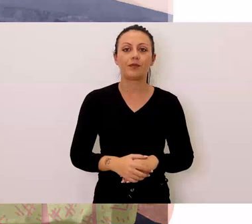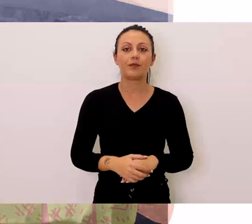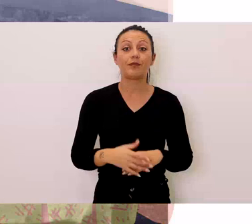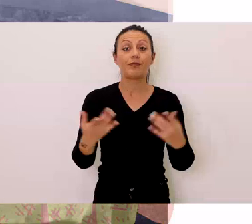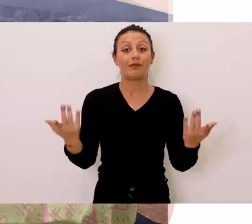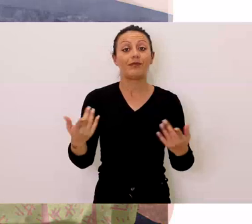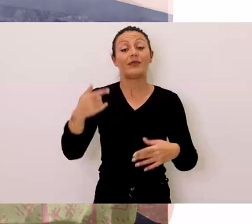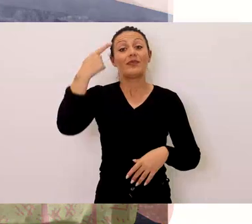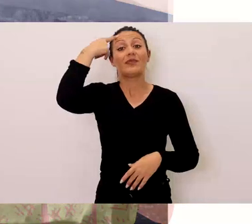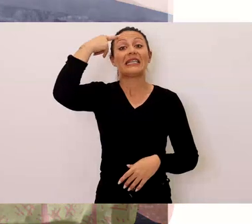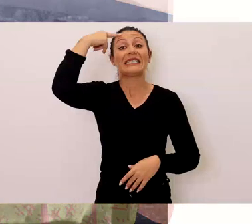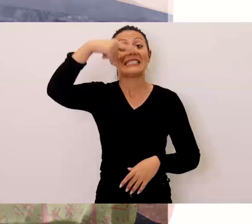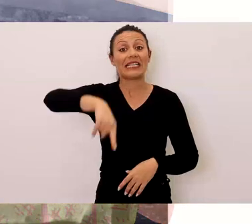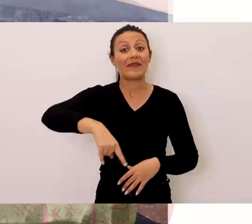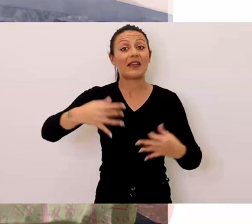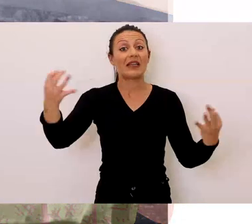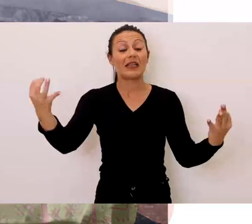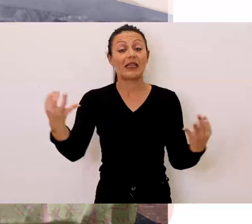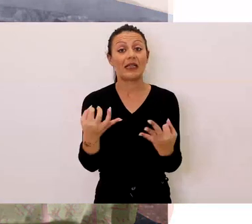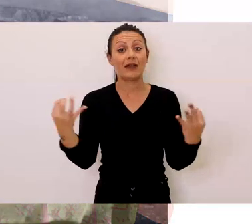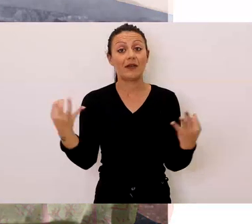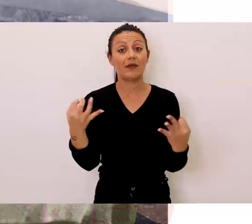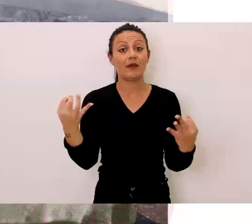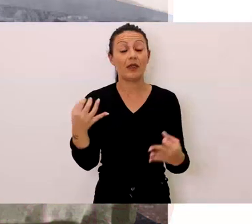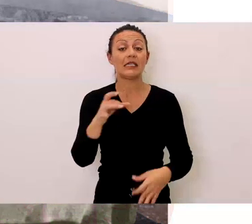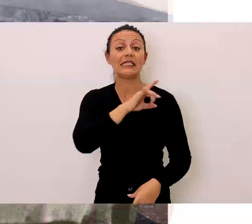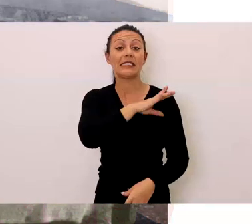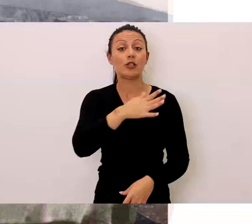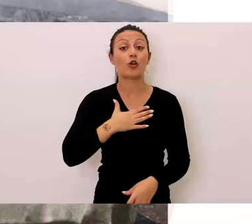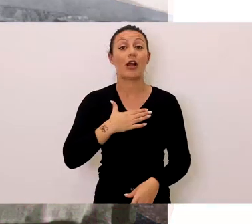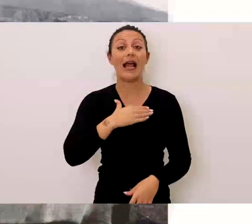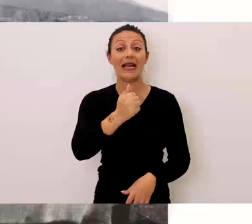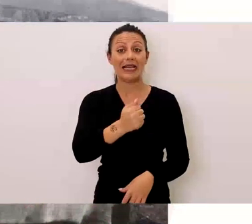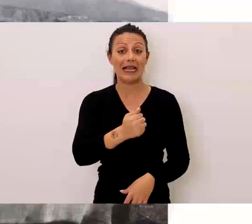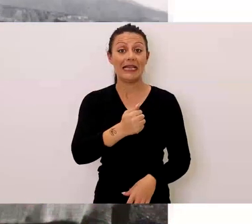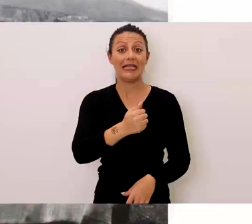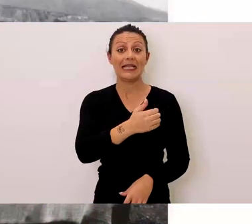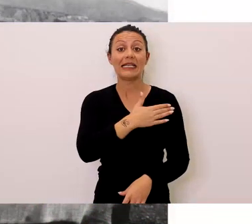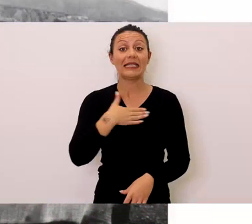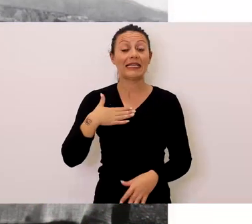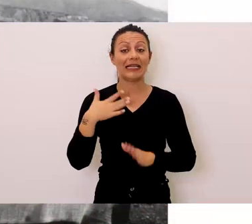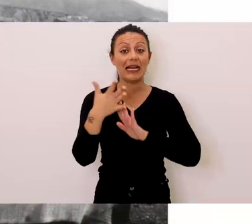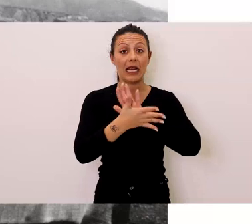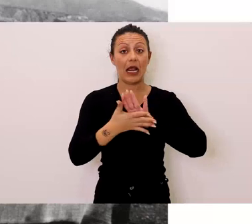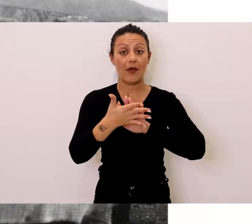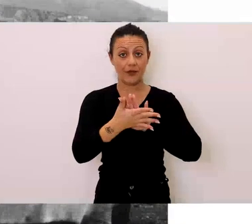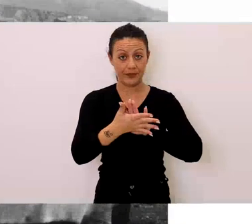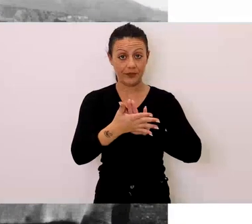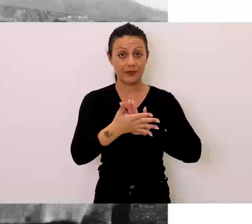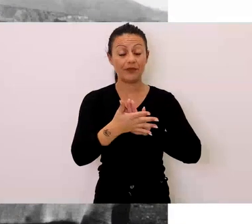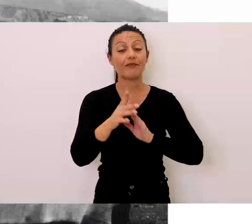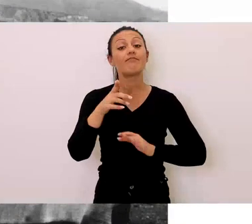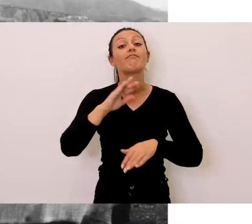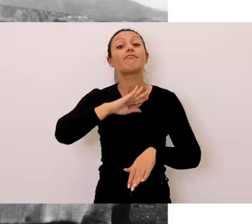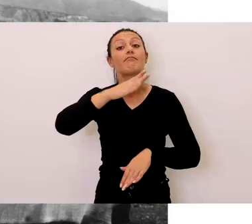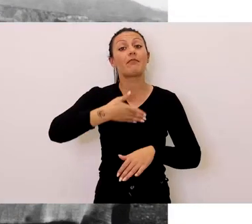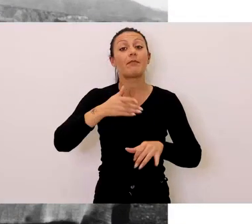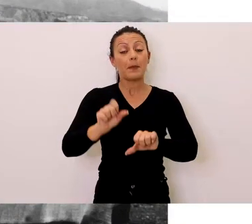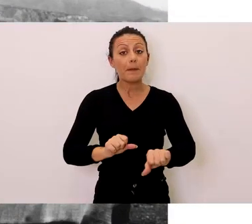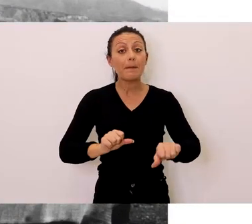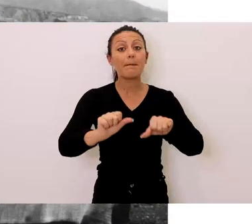Es va a saber que, en el orden del señor alcalde, a partir de demá